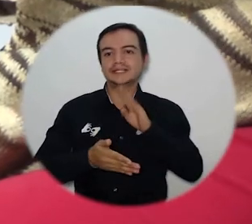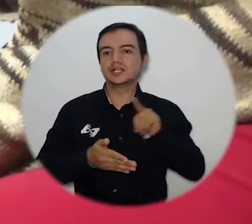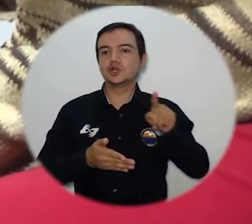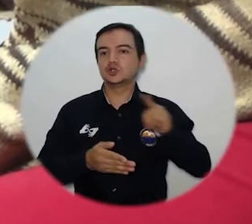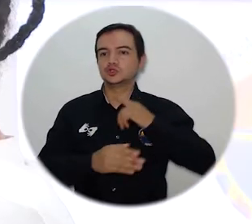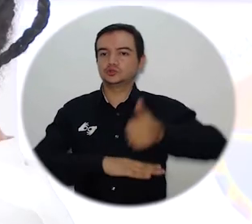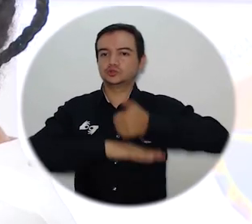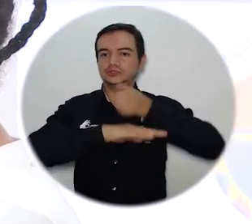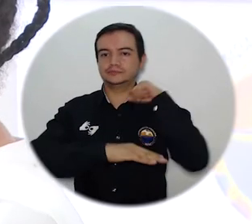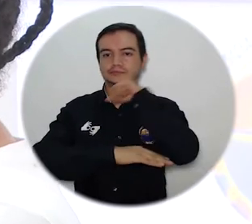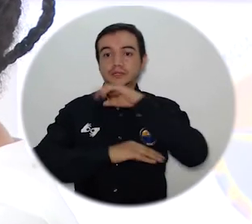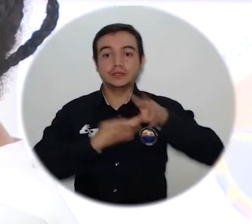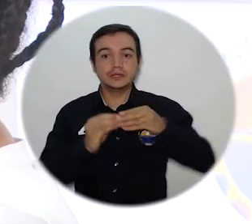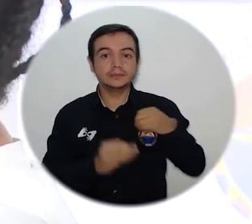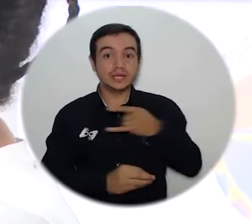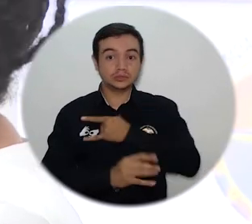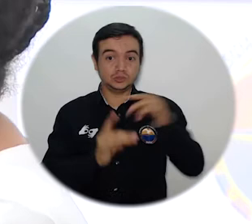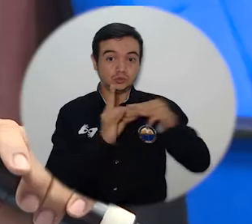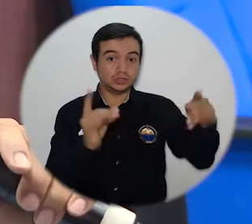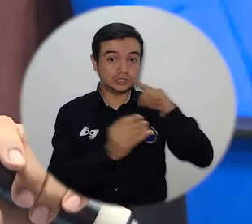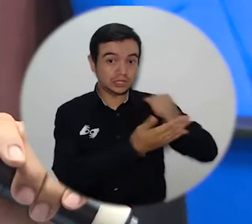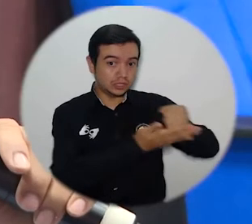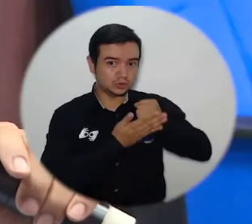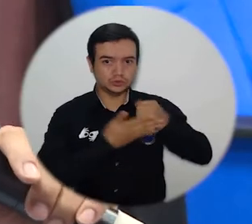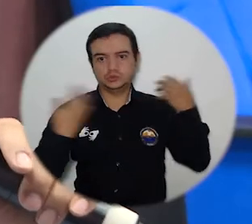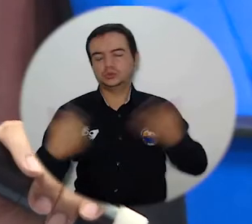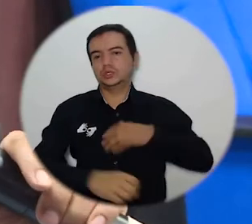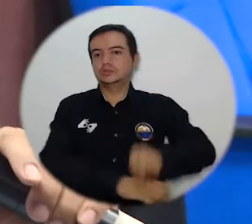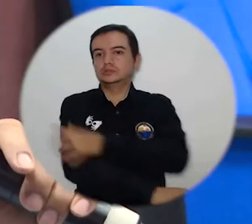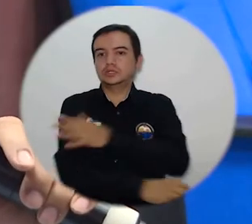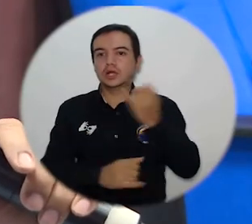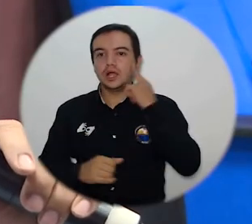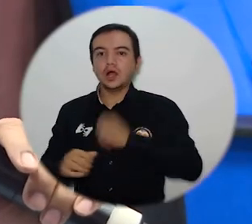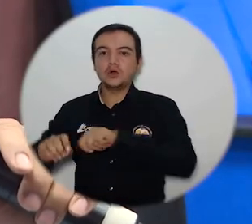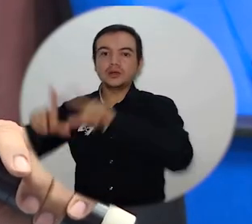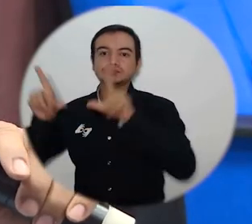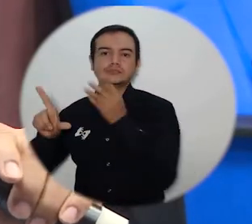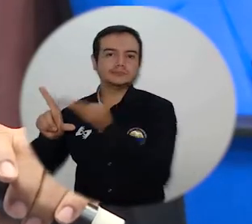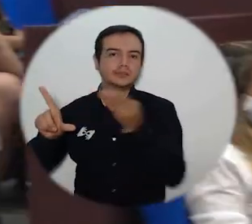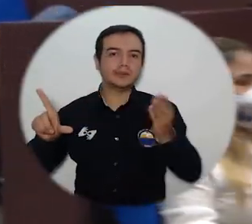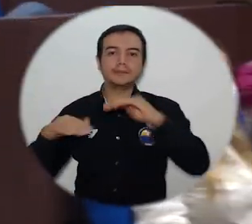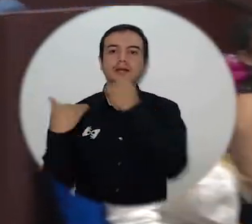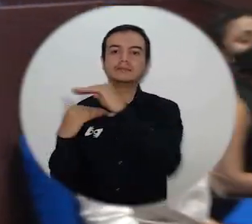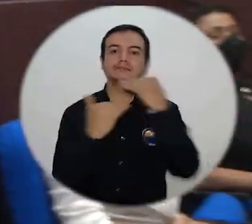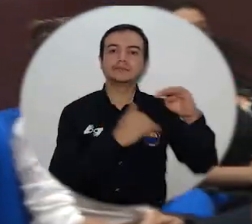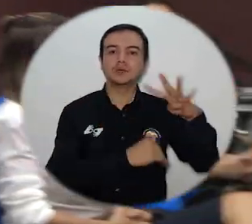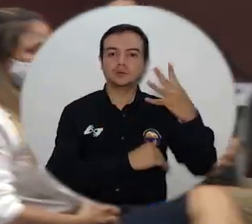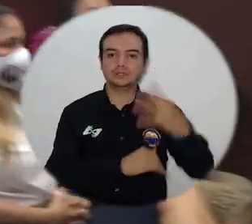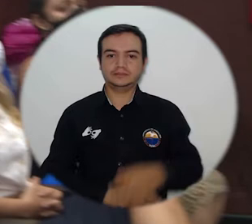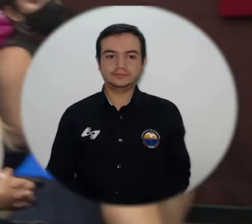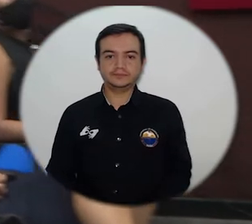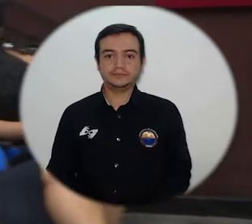inmenso que nos ha permitido llegar a la cuarta temporada en la universidad ha sido un apoyo muy importante empezando desde la